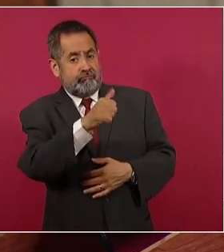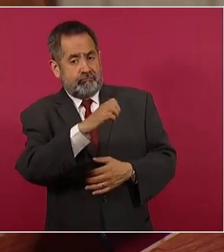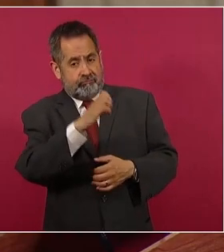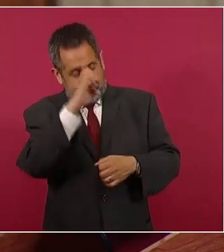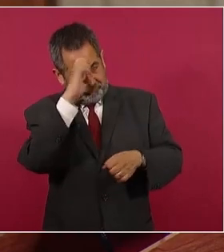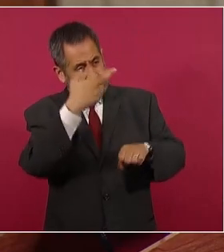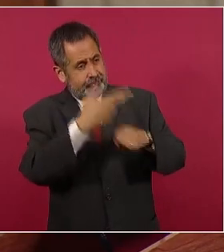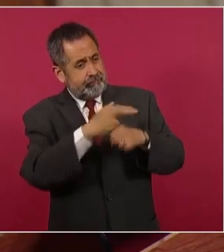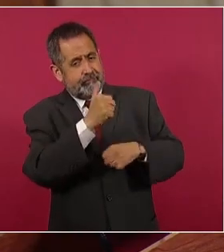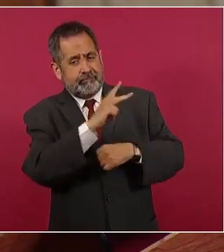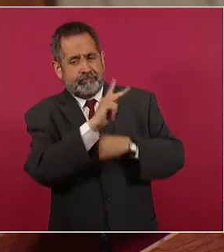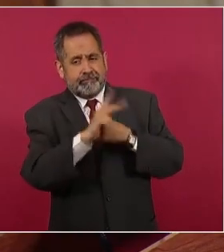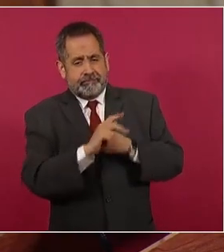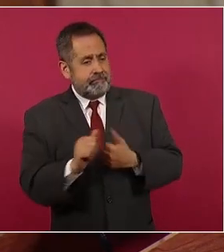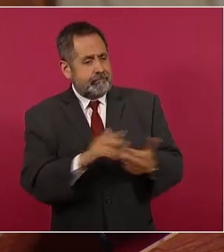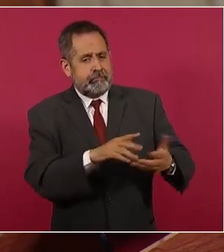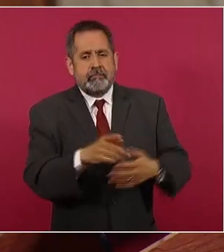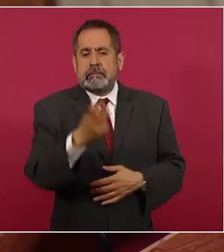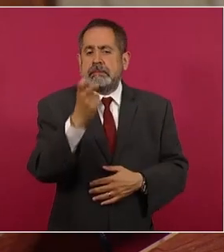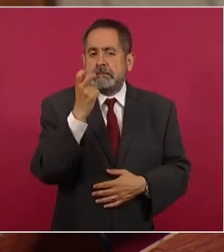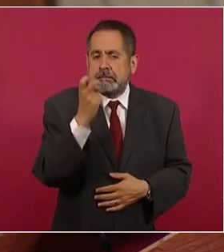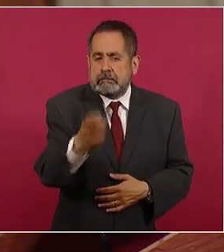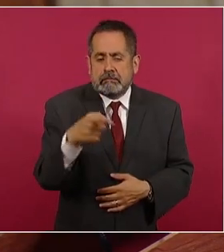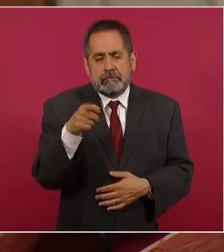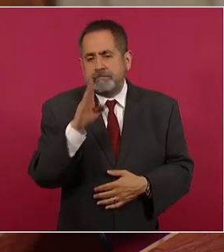Es lo que hicieron con la reforma energética.